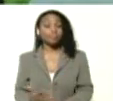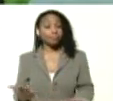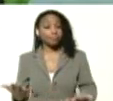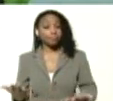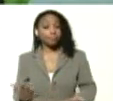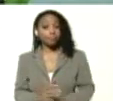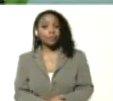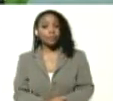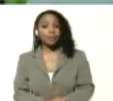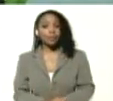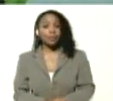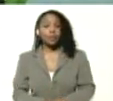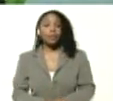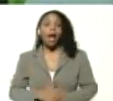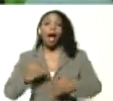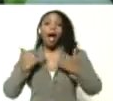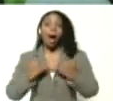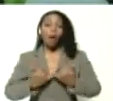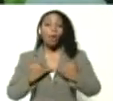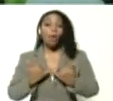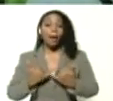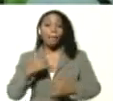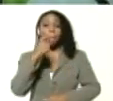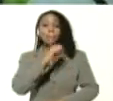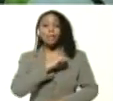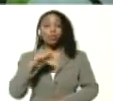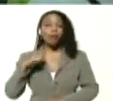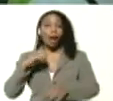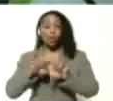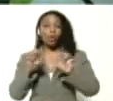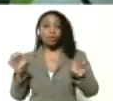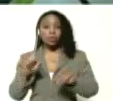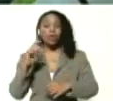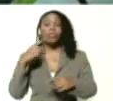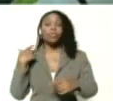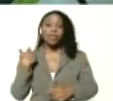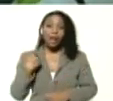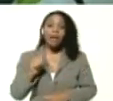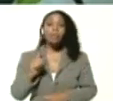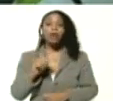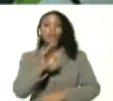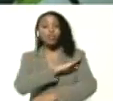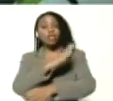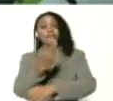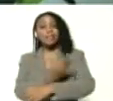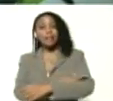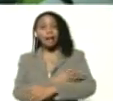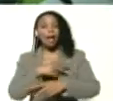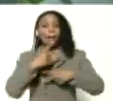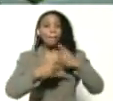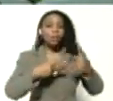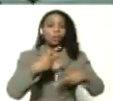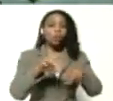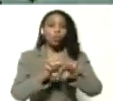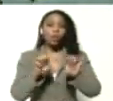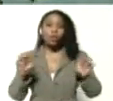y ahora el personal educativo, porque tenemos que fortalecer el proceso educativo, señora vicepresidenta.